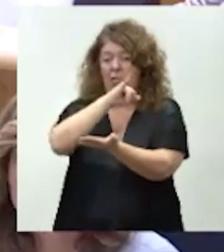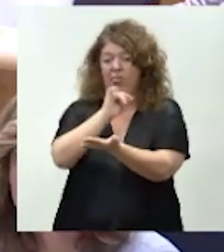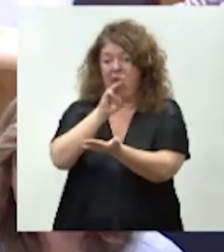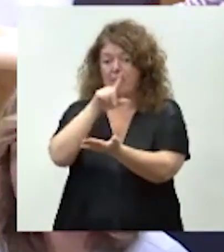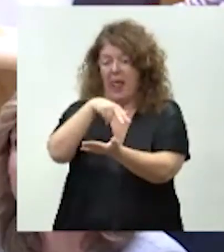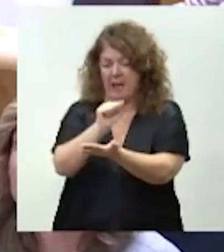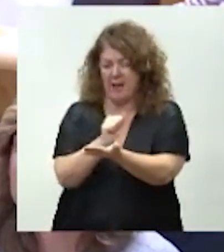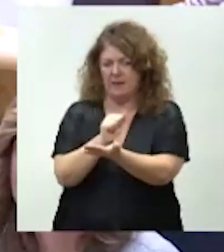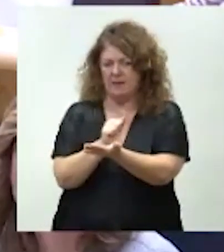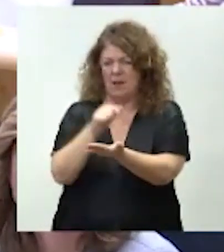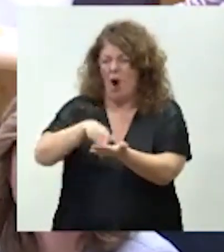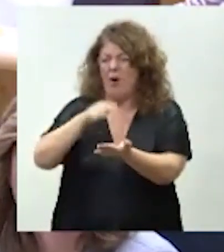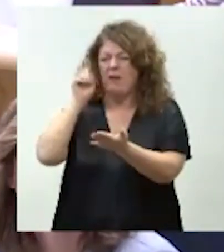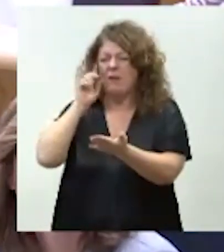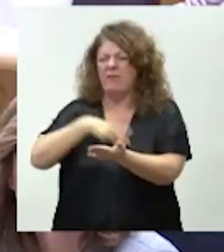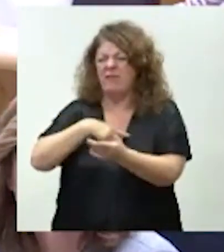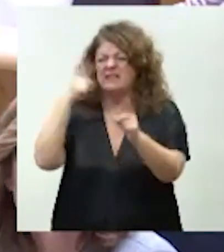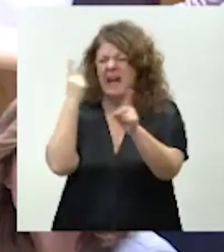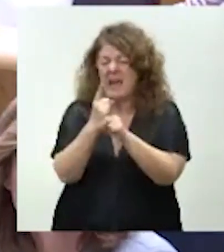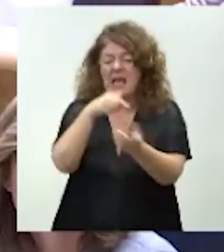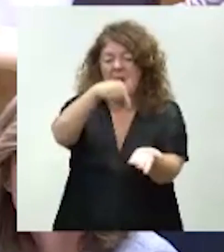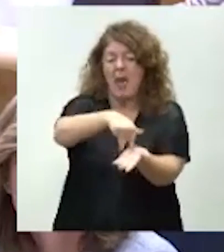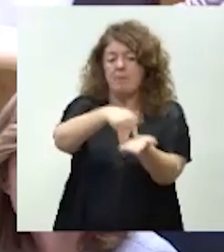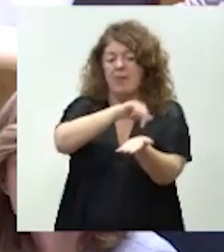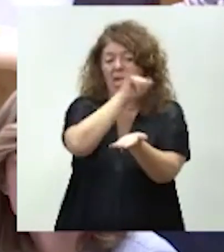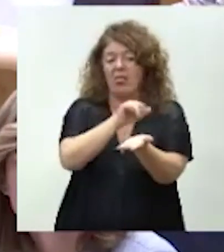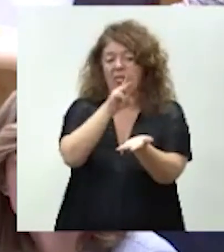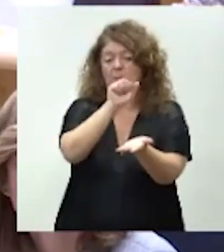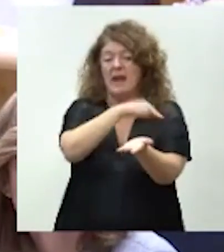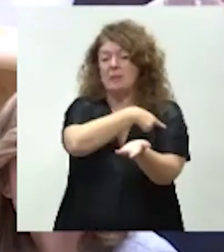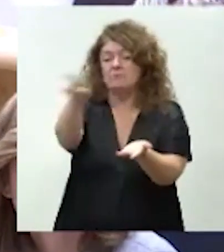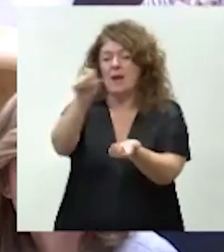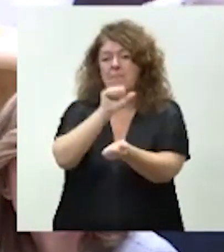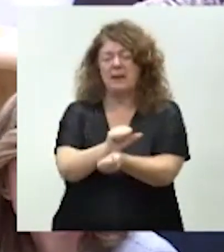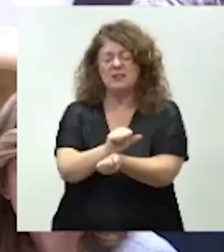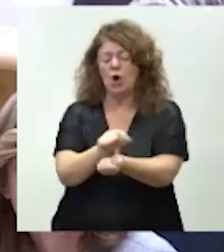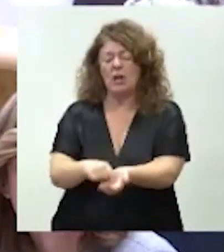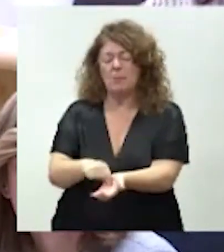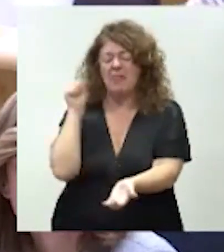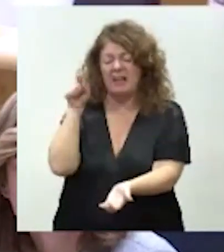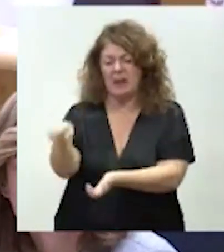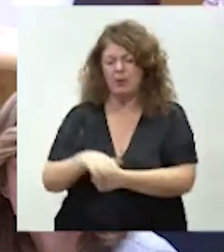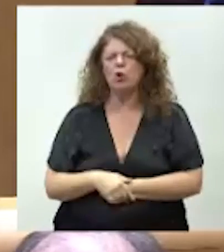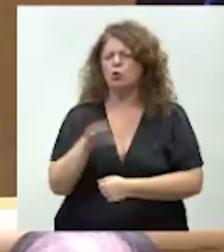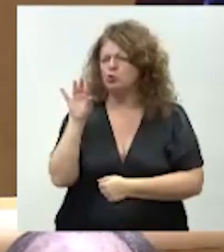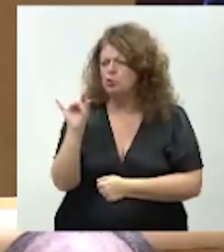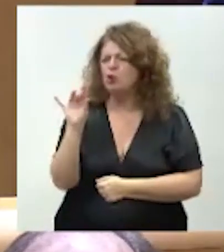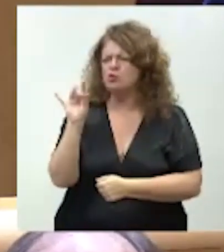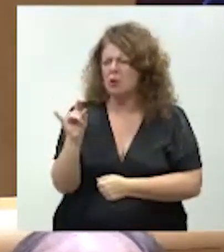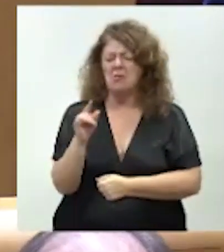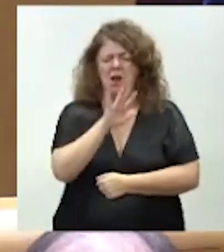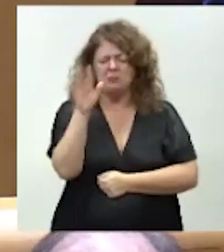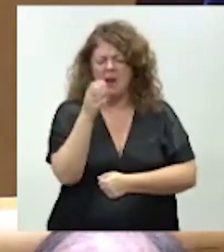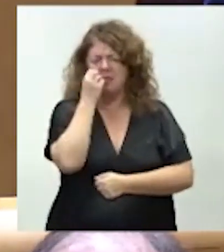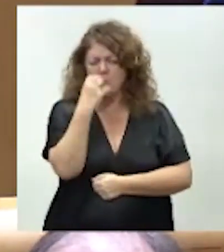Y hoy la Fiscalía Anticorrupción le pide al señor Zaplana que entre en prisión inmediatamente. Sí, sí, a ustedes les parece muy bien.